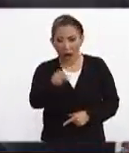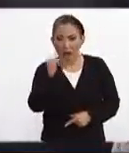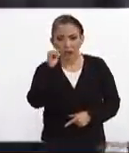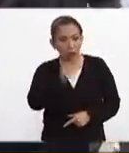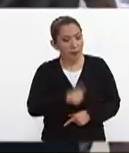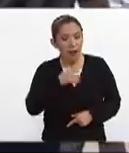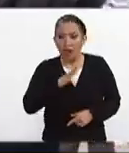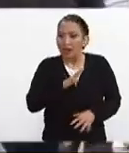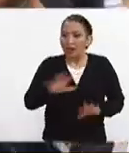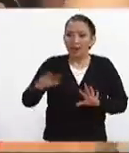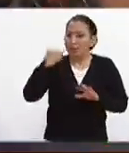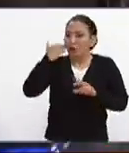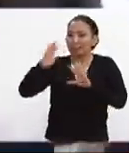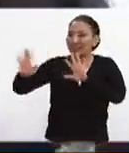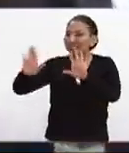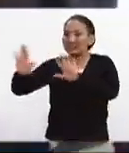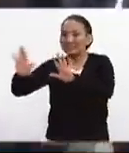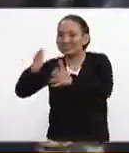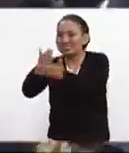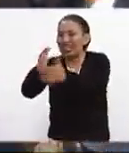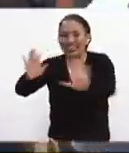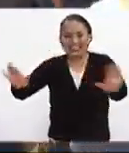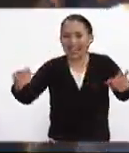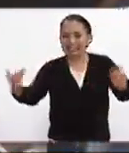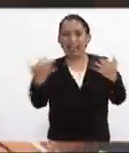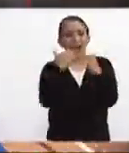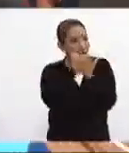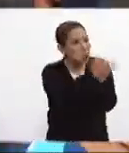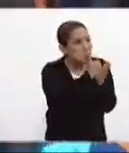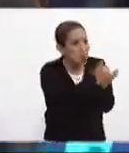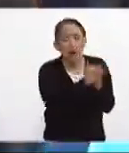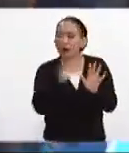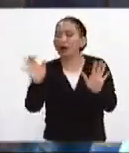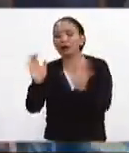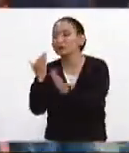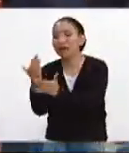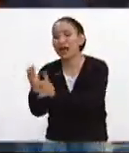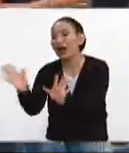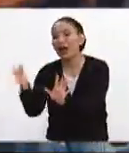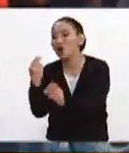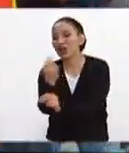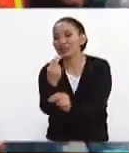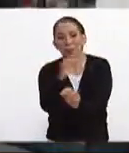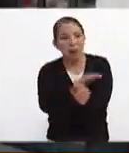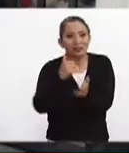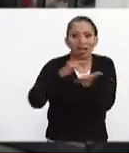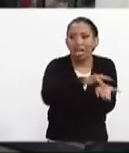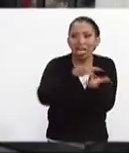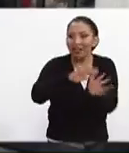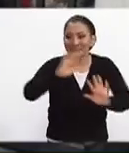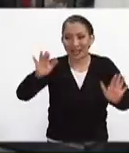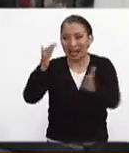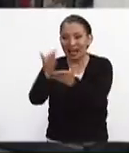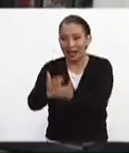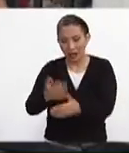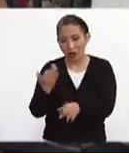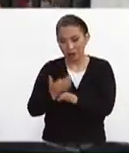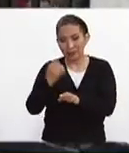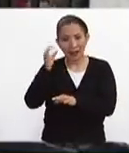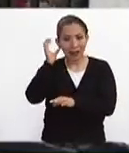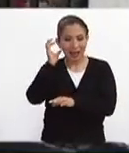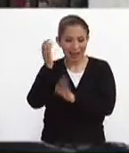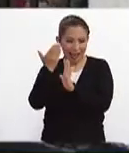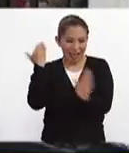teniendo que rechazar voluntarios estuvo teniendo que mandar a su casa algunas personas porque ya no necesitaban más apoyo ya lo escuchamos ahorita